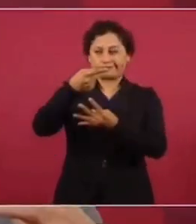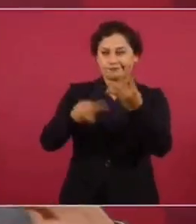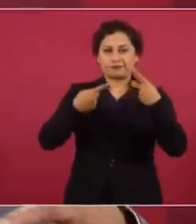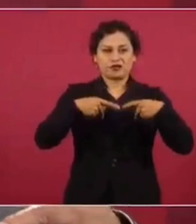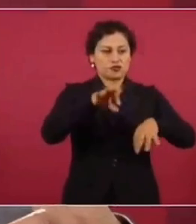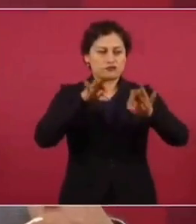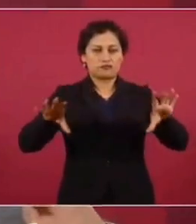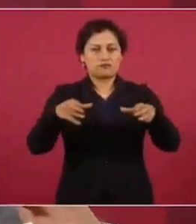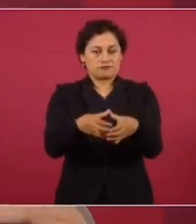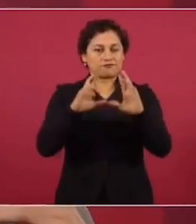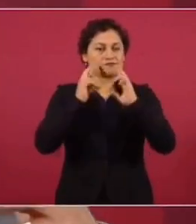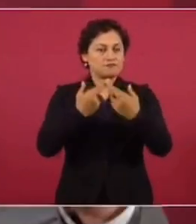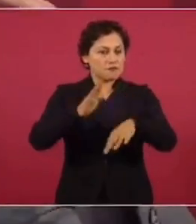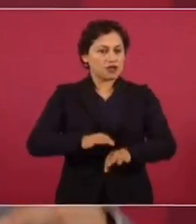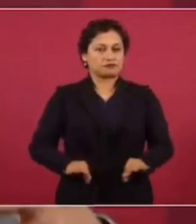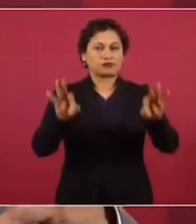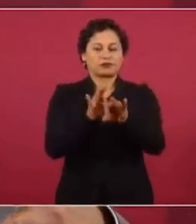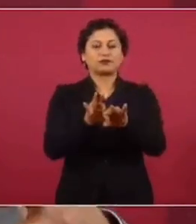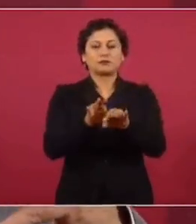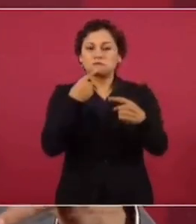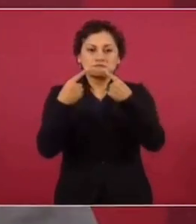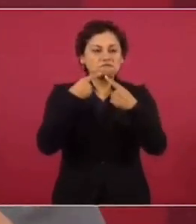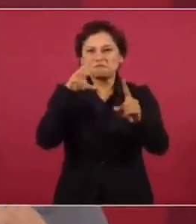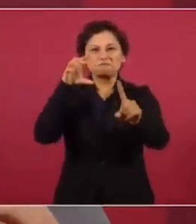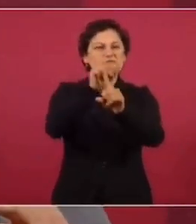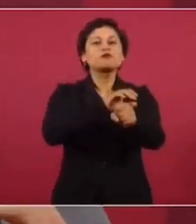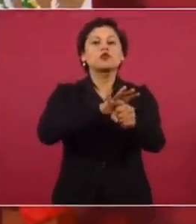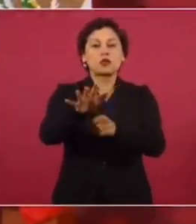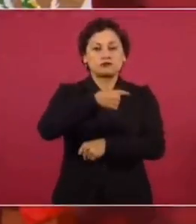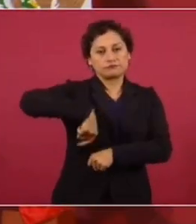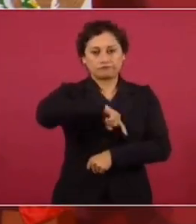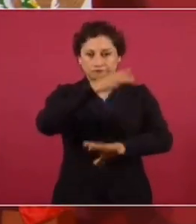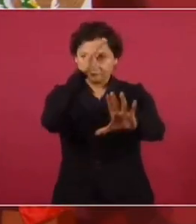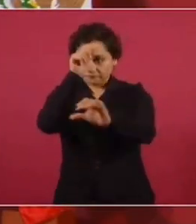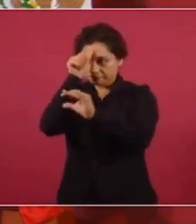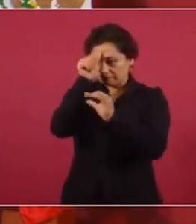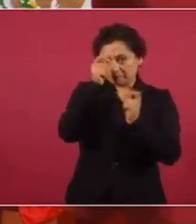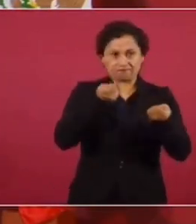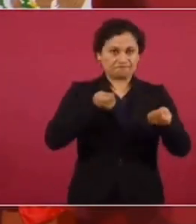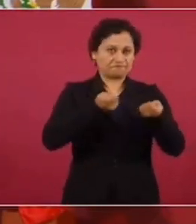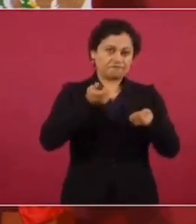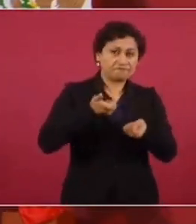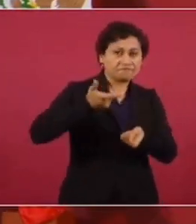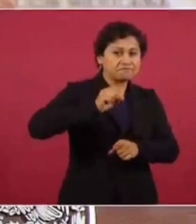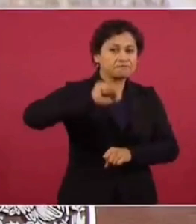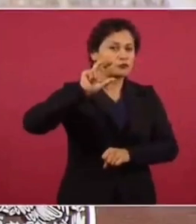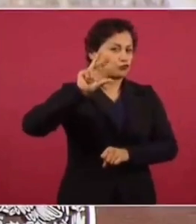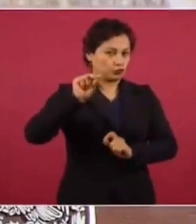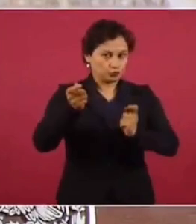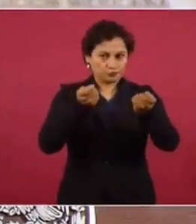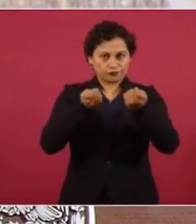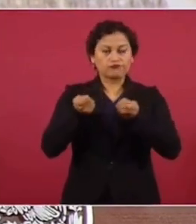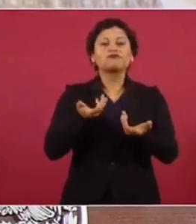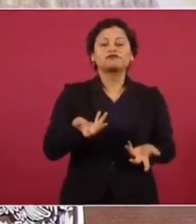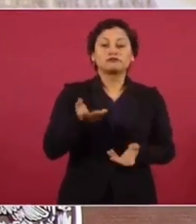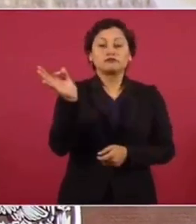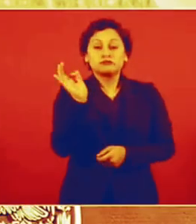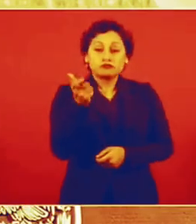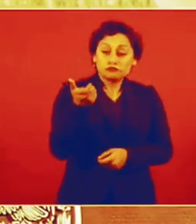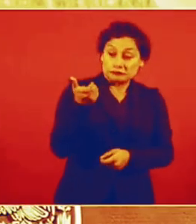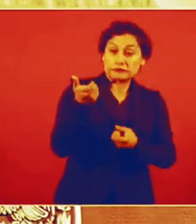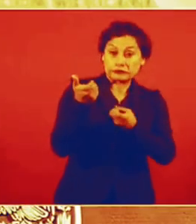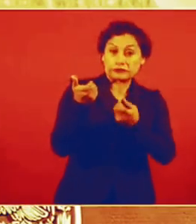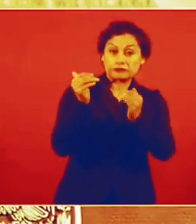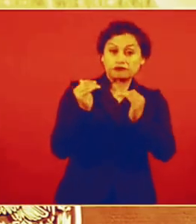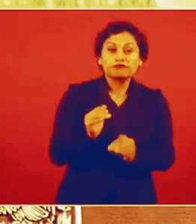Entonces, esa es una medida, que logremos un compromiso de no aumento de precios y si se puede bajar precios